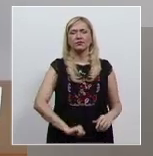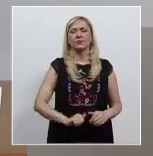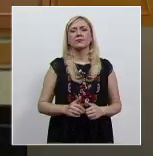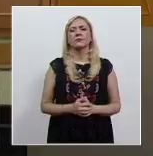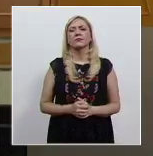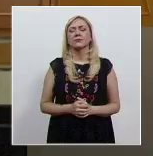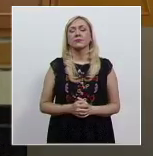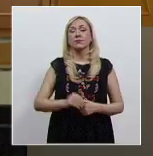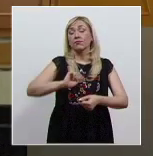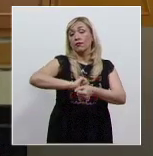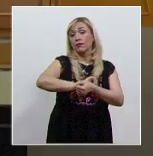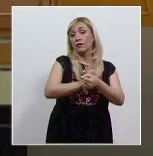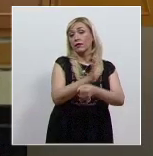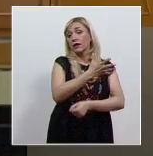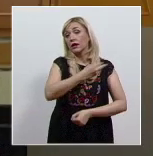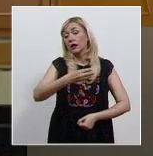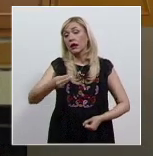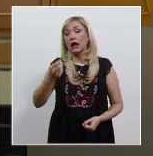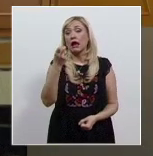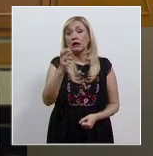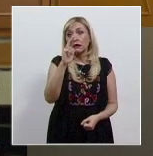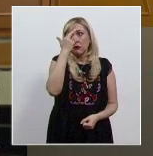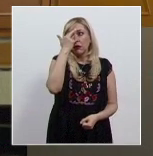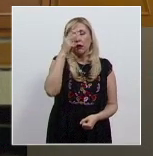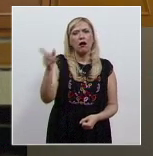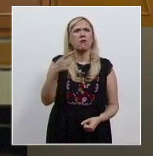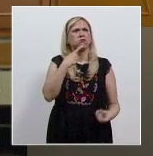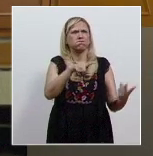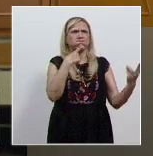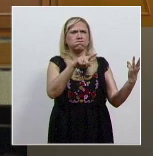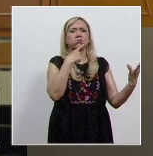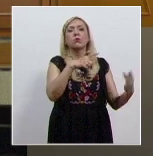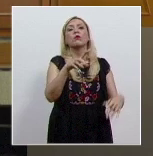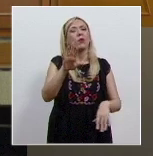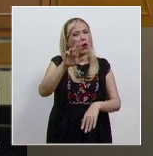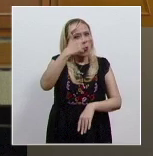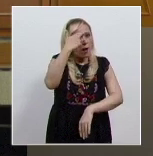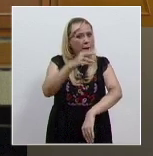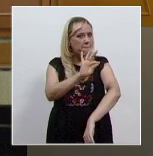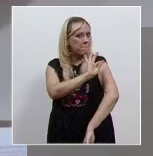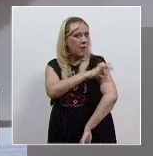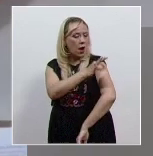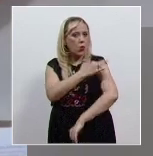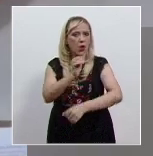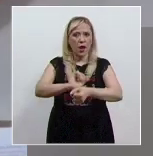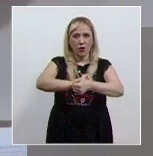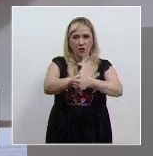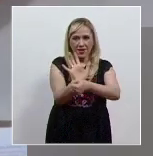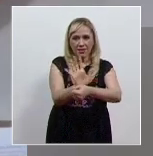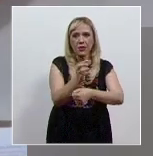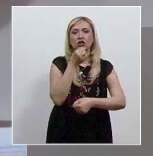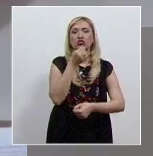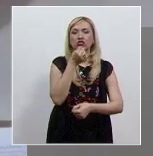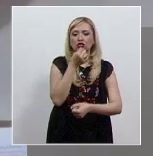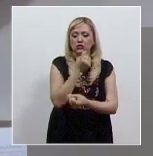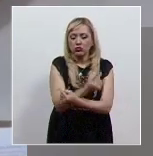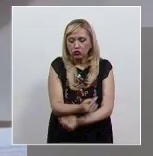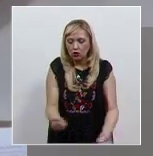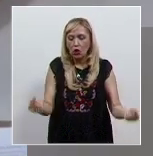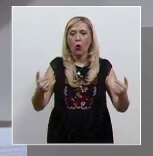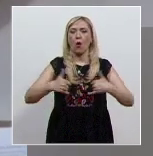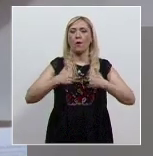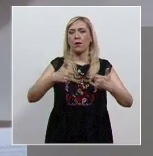En la pandemia este derecho fue de los más reclamados para exigir que se aplicará la vacuna contra el COVID-19 a infantes y